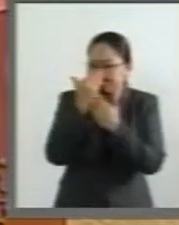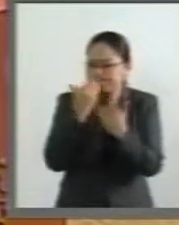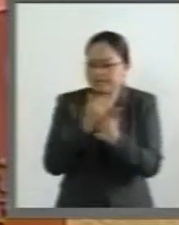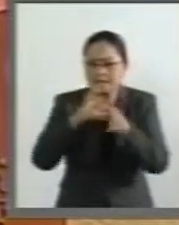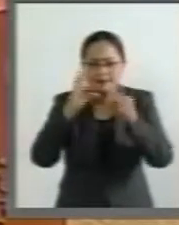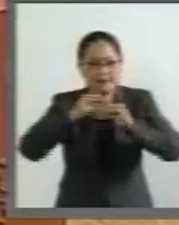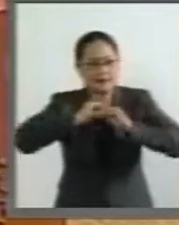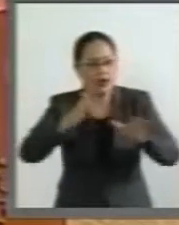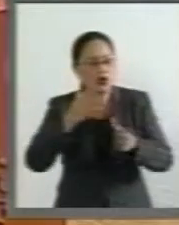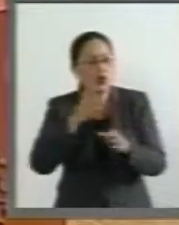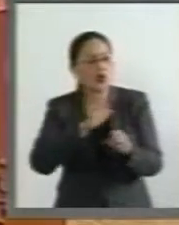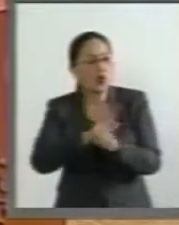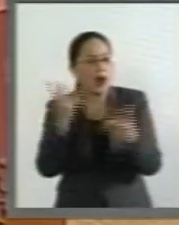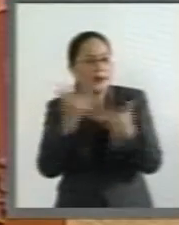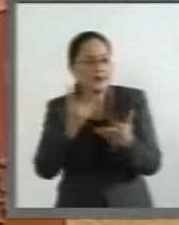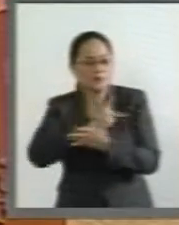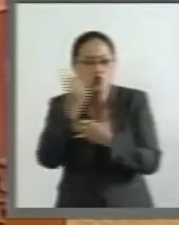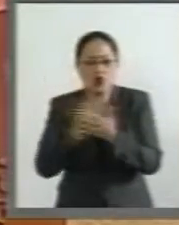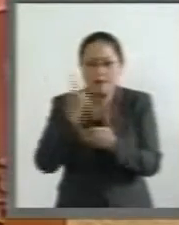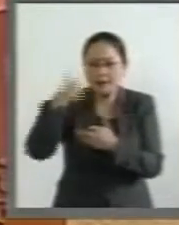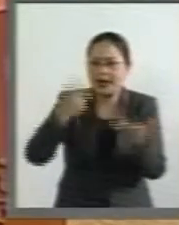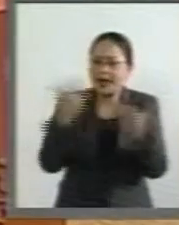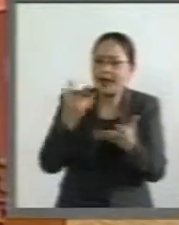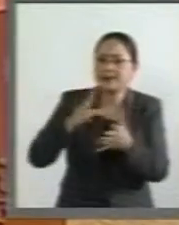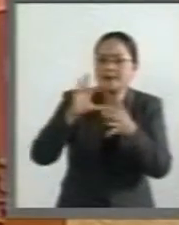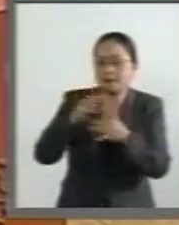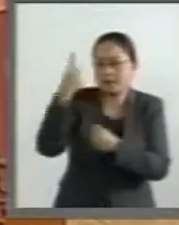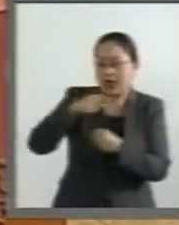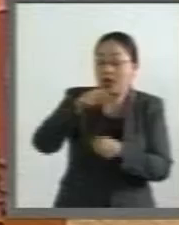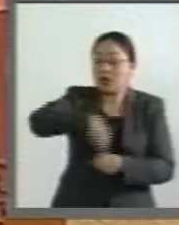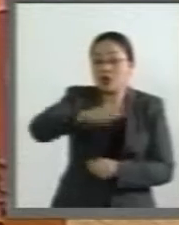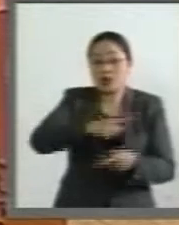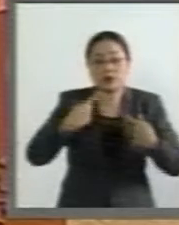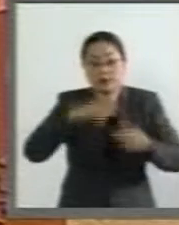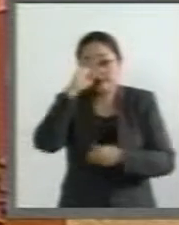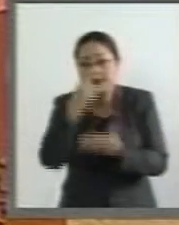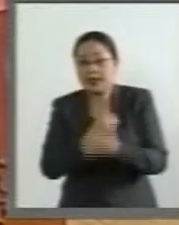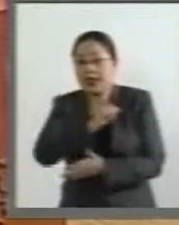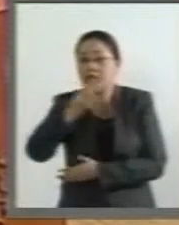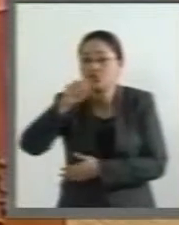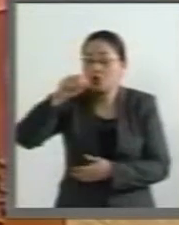claridad cuál es la estrategia para defendernos de las agresiones de Trump,